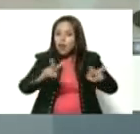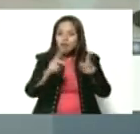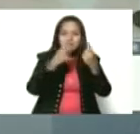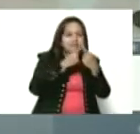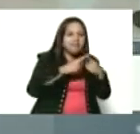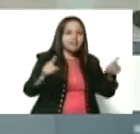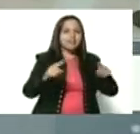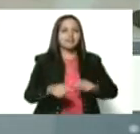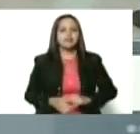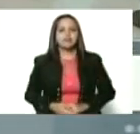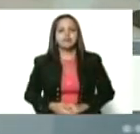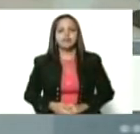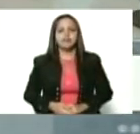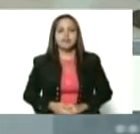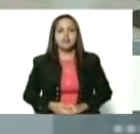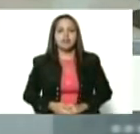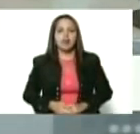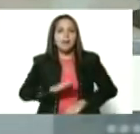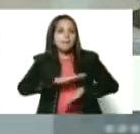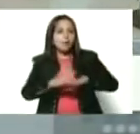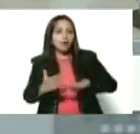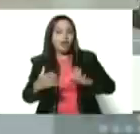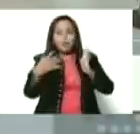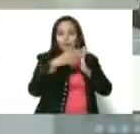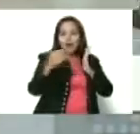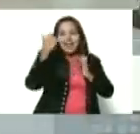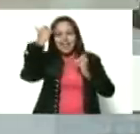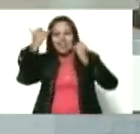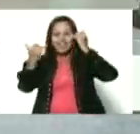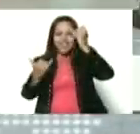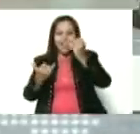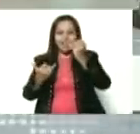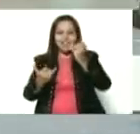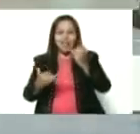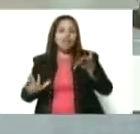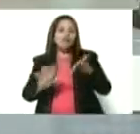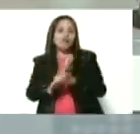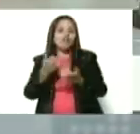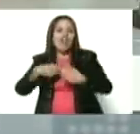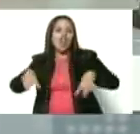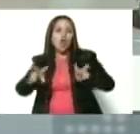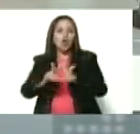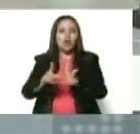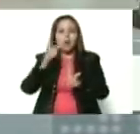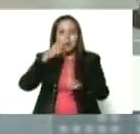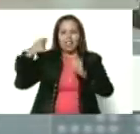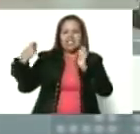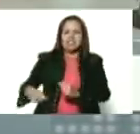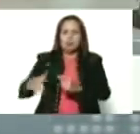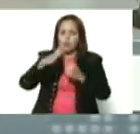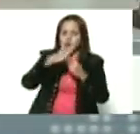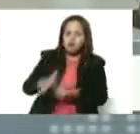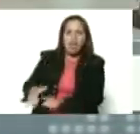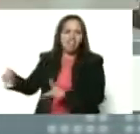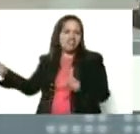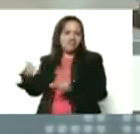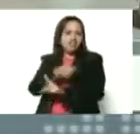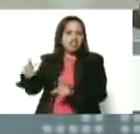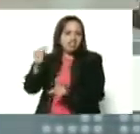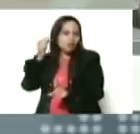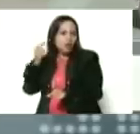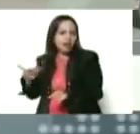reproductores ideológicos de los antivalores del machismo, de la discriminación y de la violencia